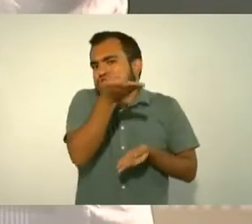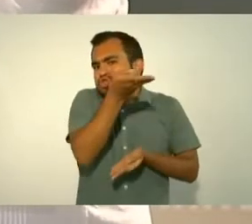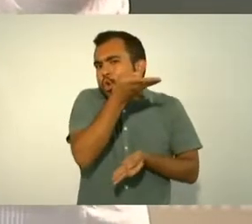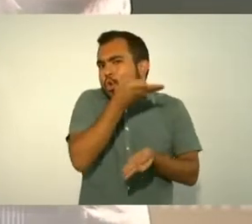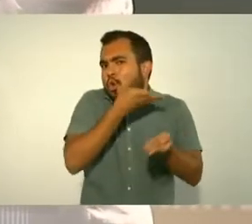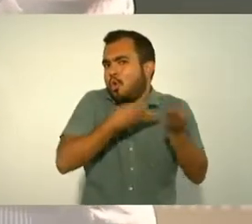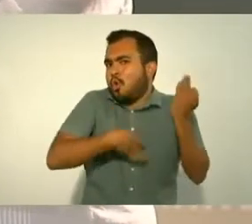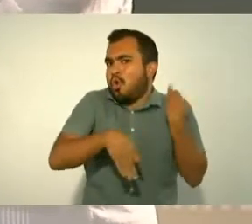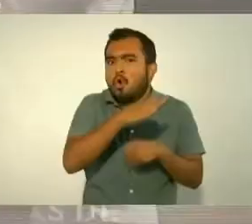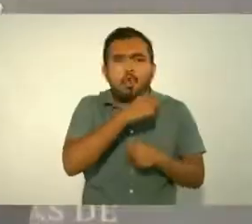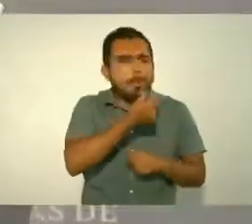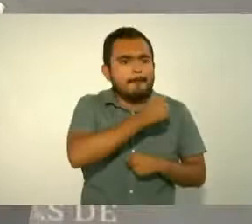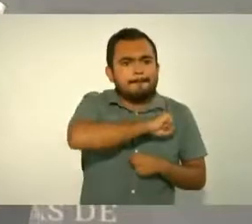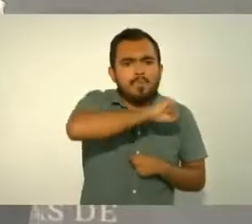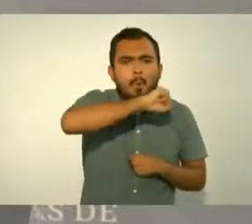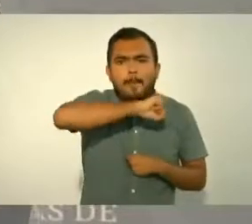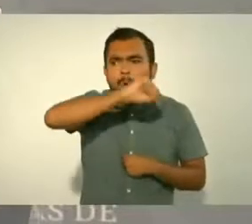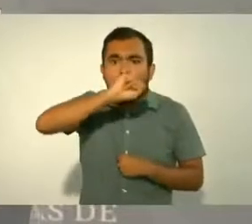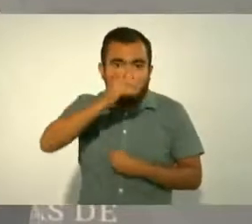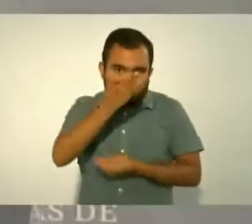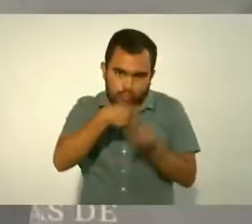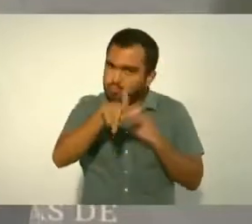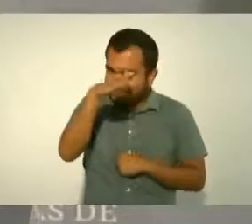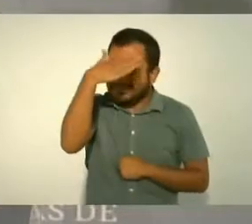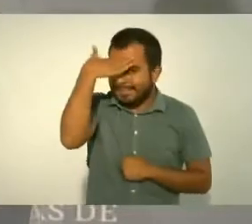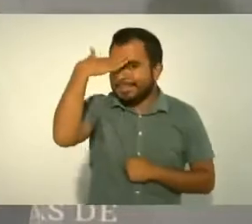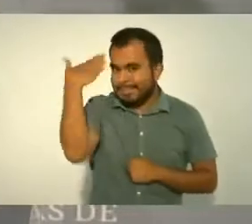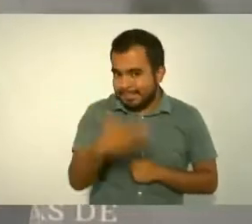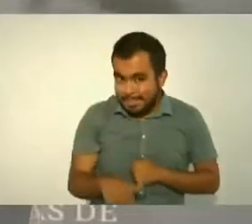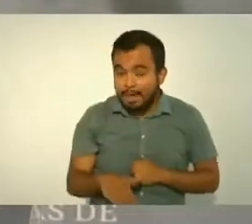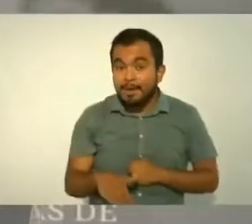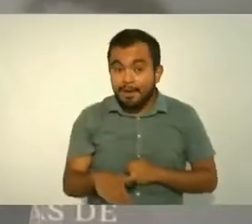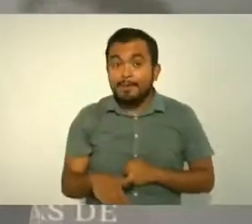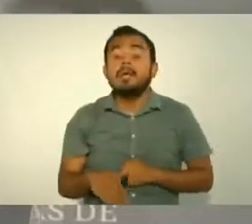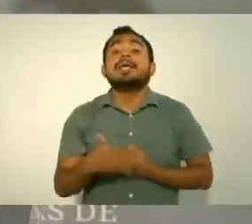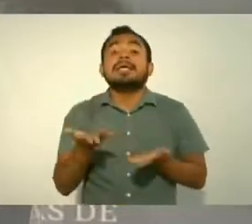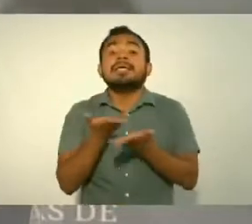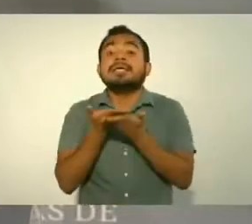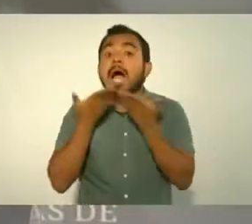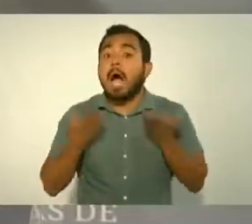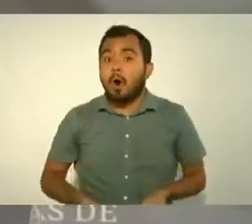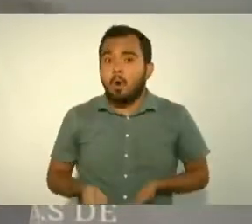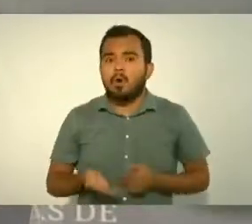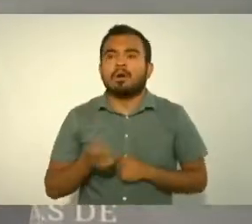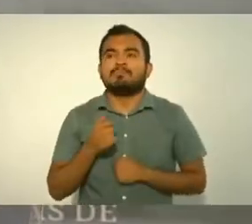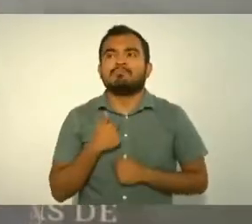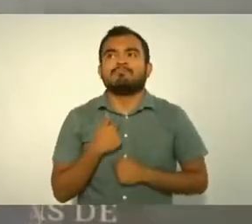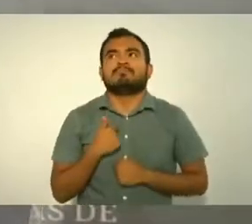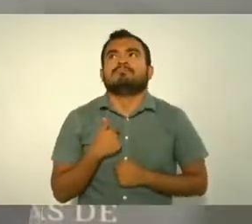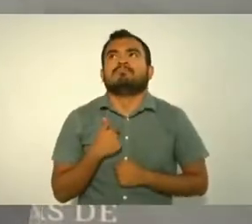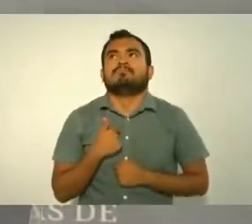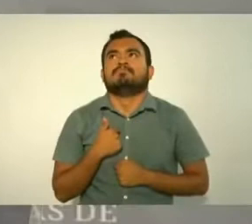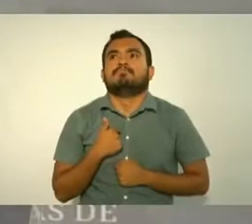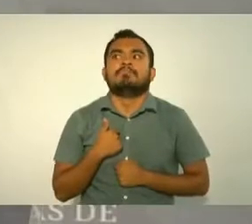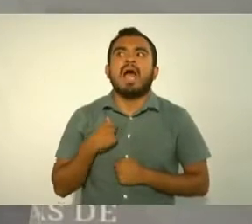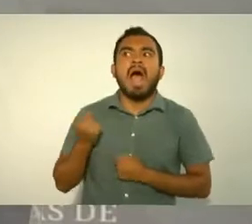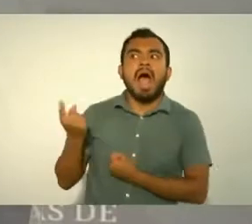aumenta todo y ahora hasta quisieran tener ese pretexto algunos